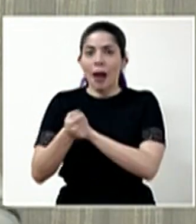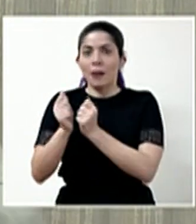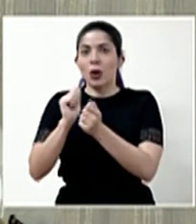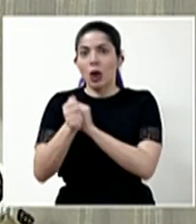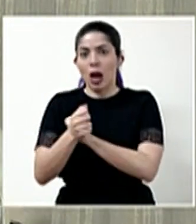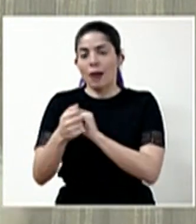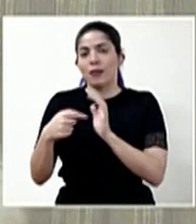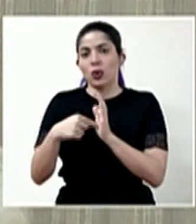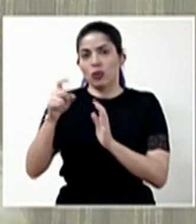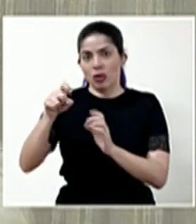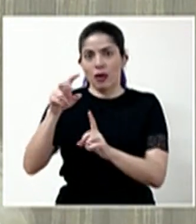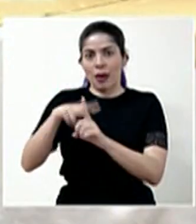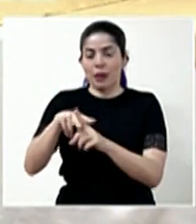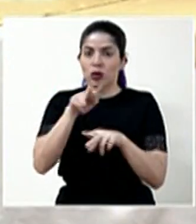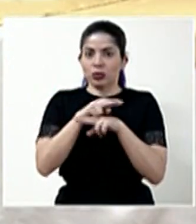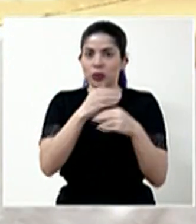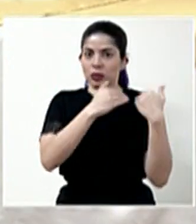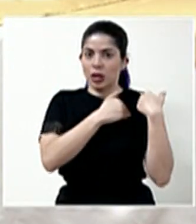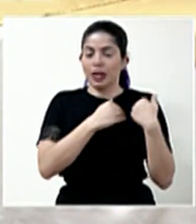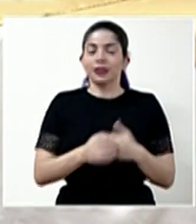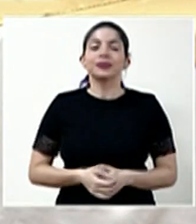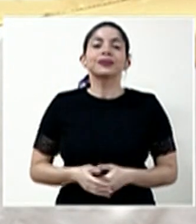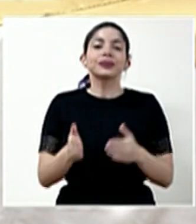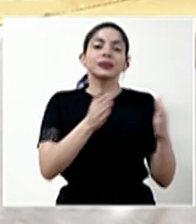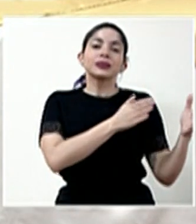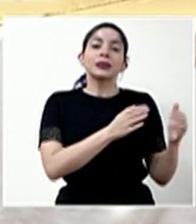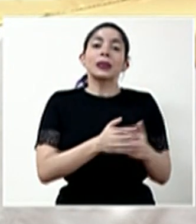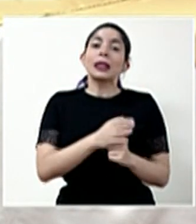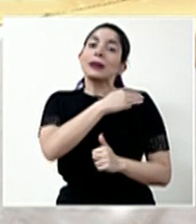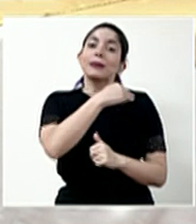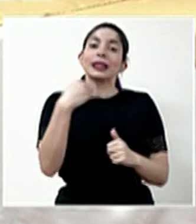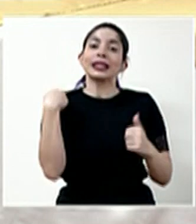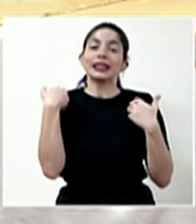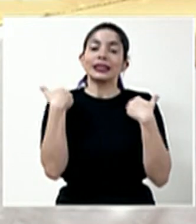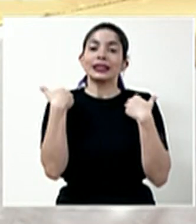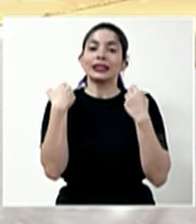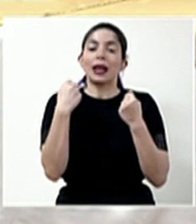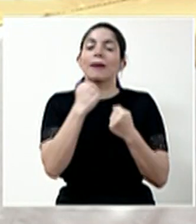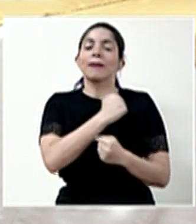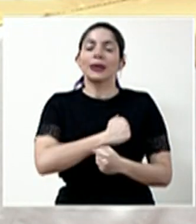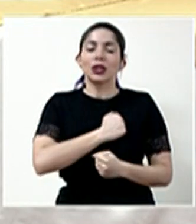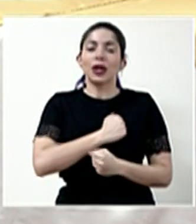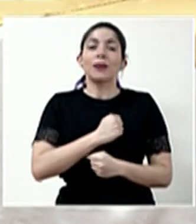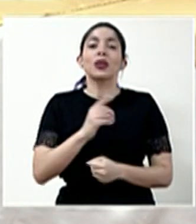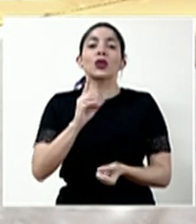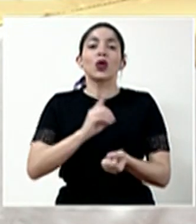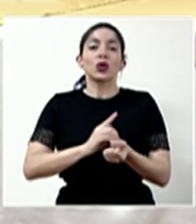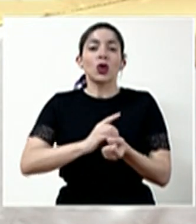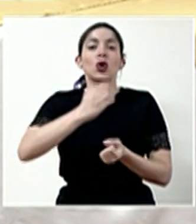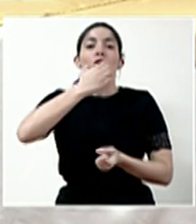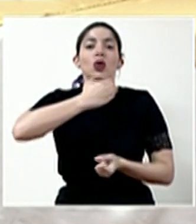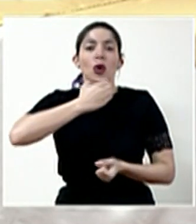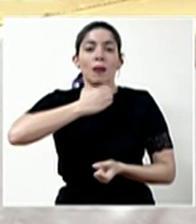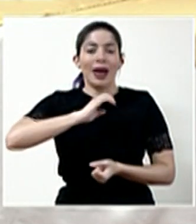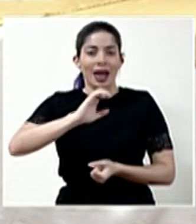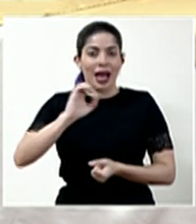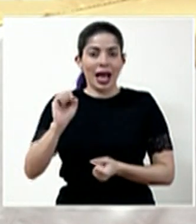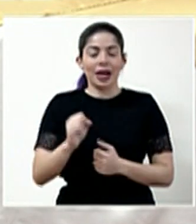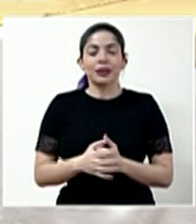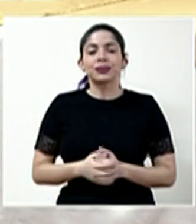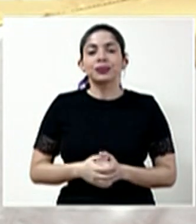especificaciones. Para el Ministro de Salud, disculpen, para el doctor Román Macaya de la Caja,